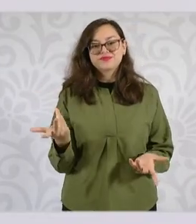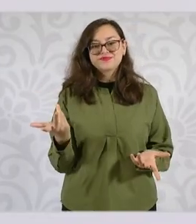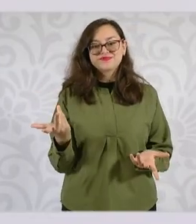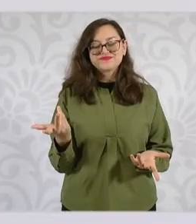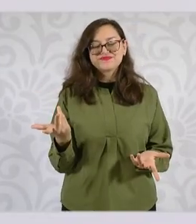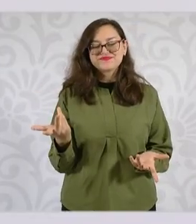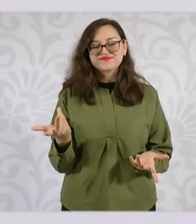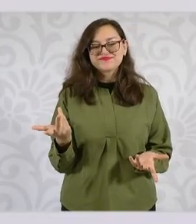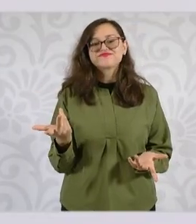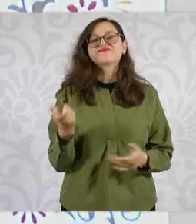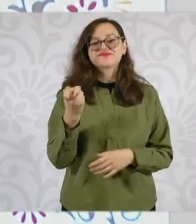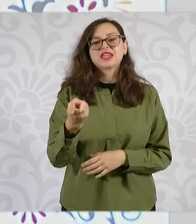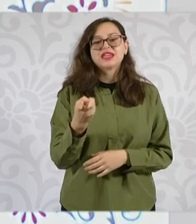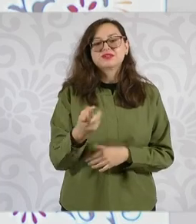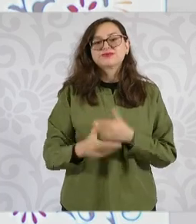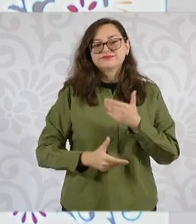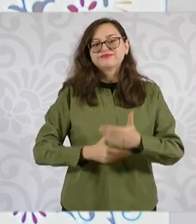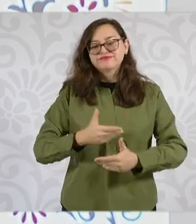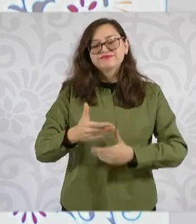para evitar estos casos.